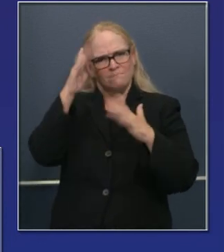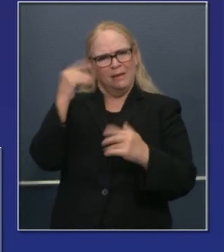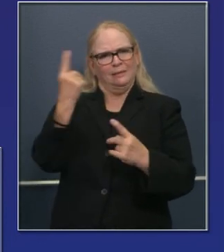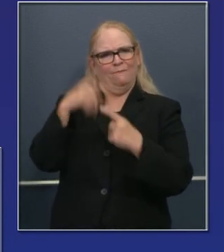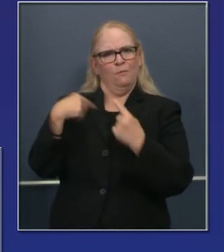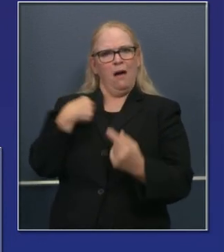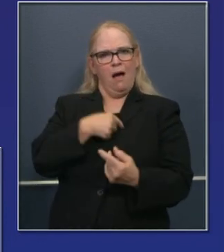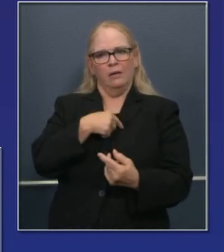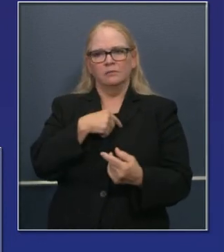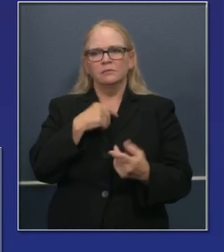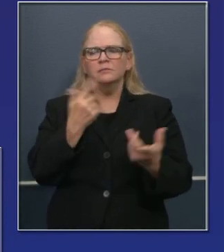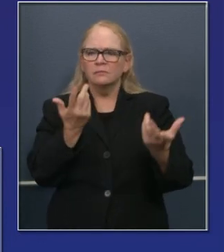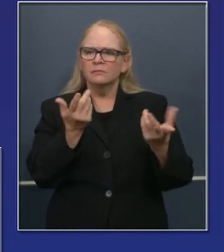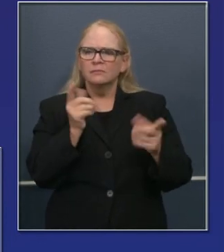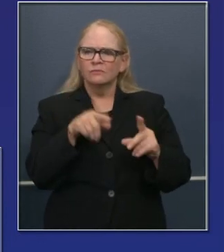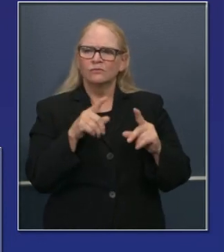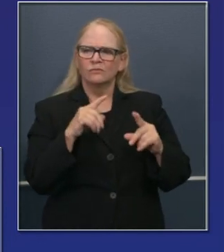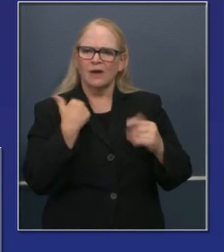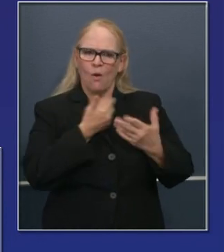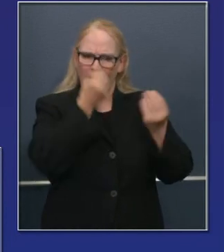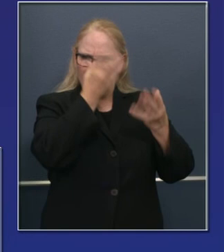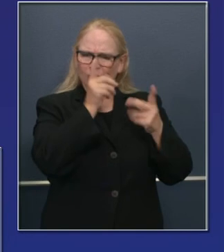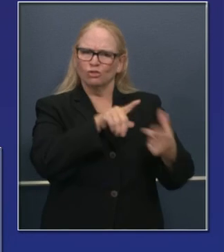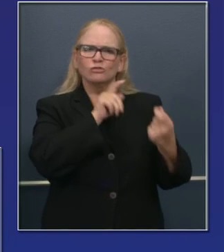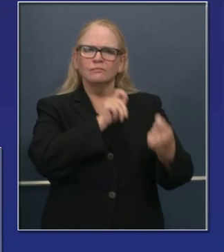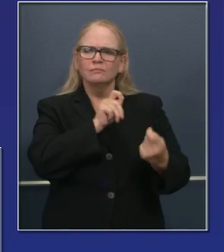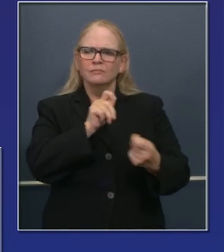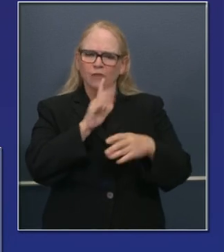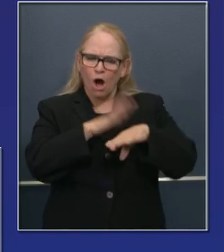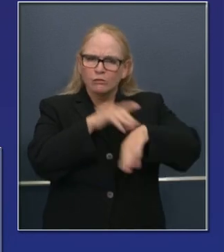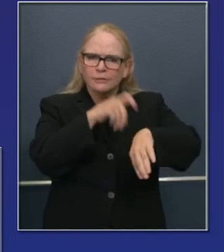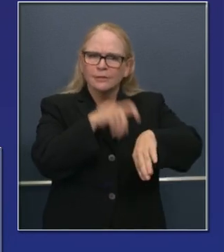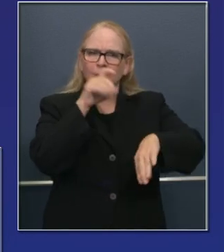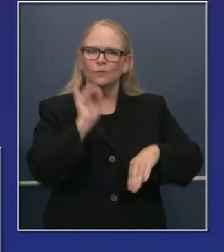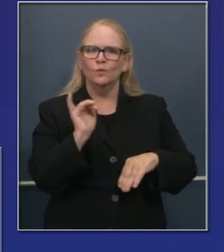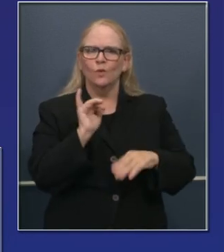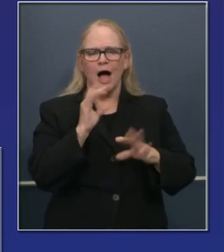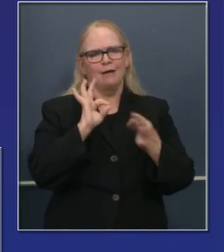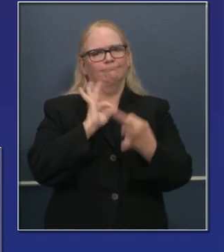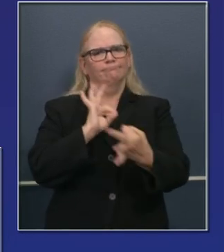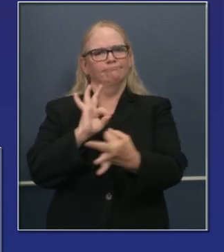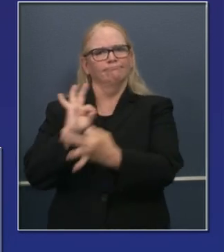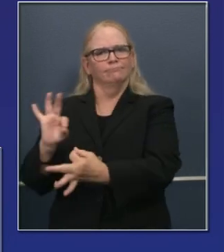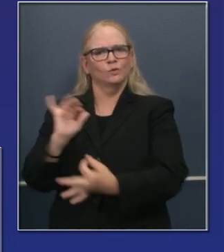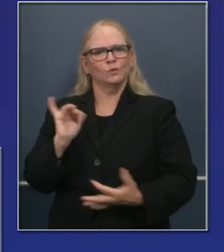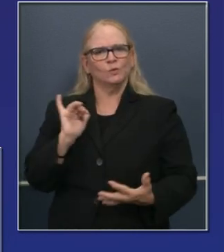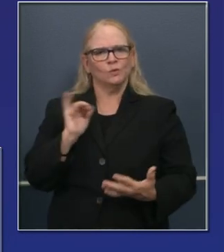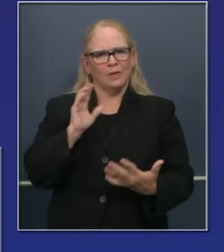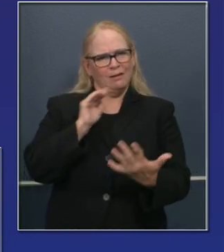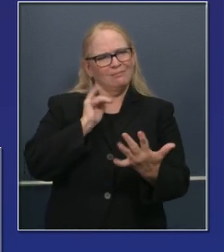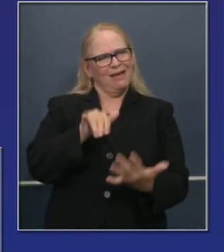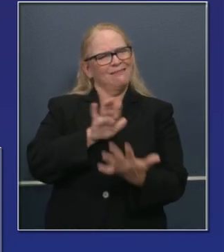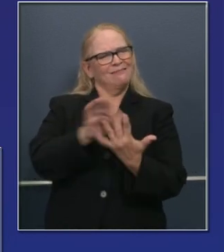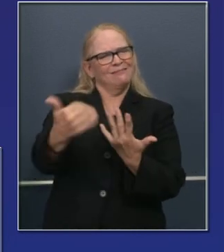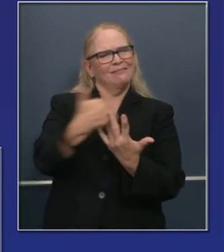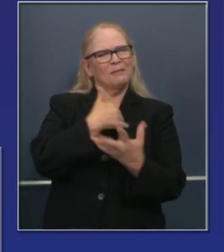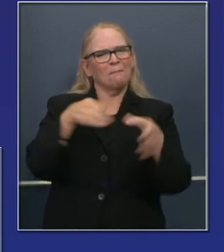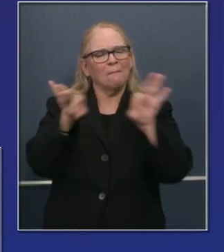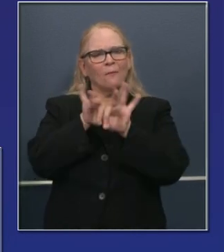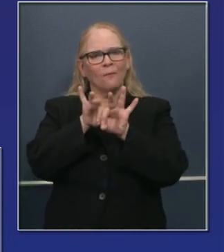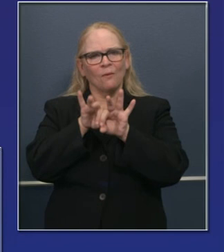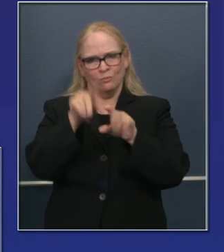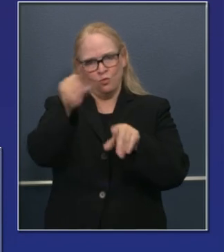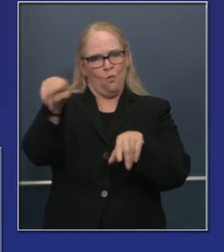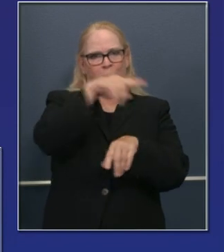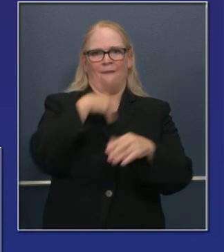esperan cuando pidan servicios del gobierno, que sean estos oportunos, que sea algo administrable, que sea transparente y accesible.